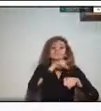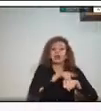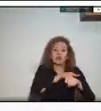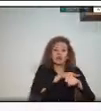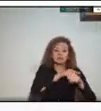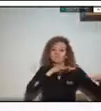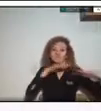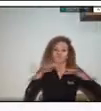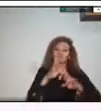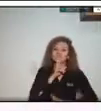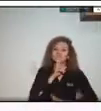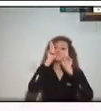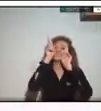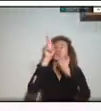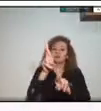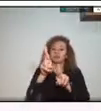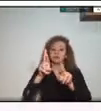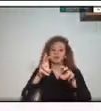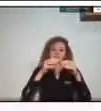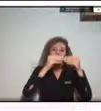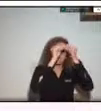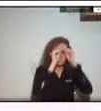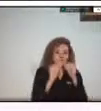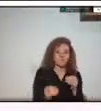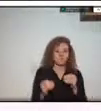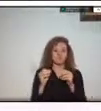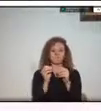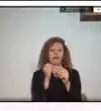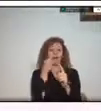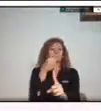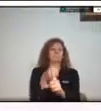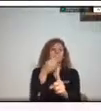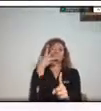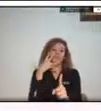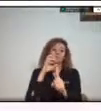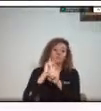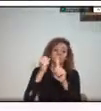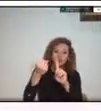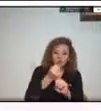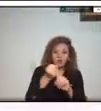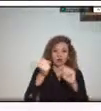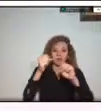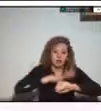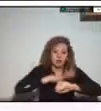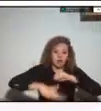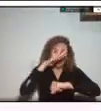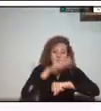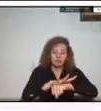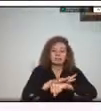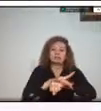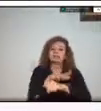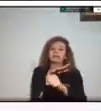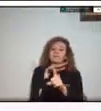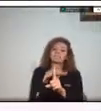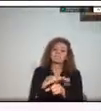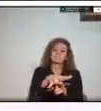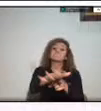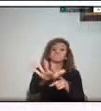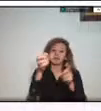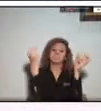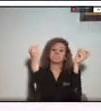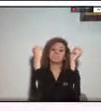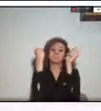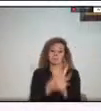vulnerabilidades físicas sociales ambientales que establecen un riesgo y ese riesgo lo debo